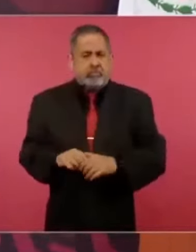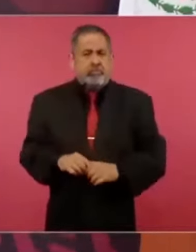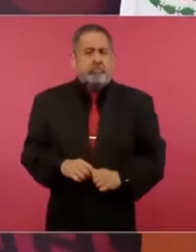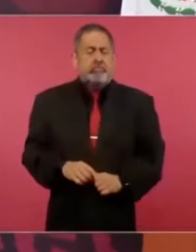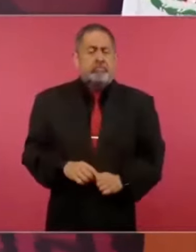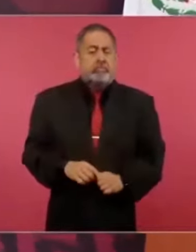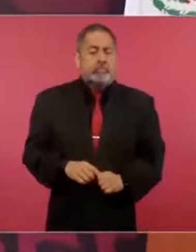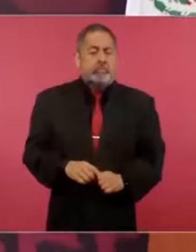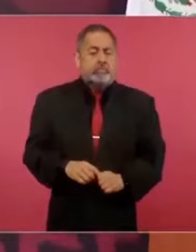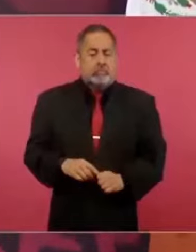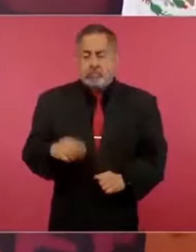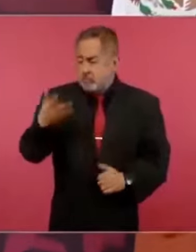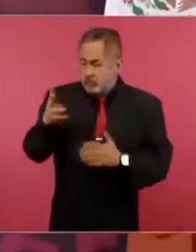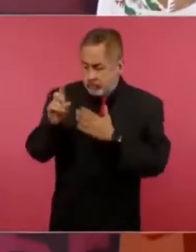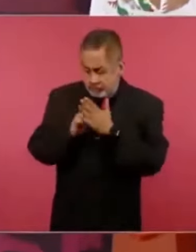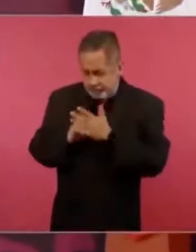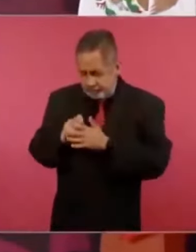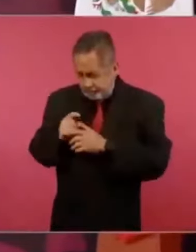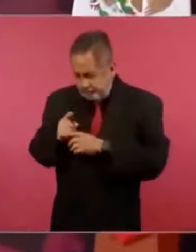¿Cuántos meses? Sí, cuatro meses.